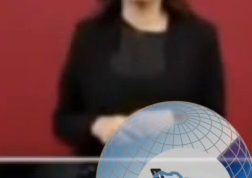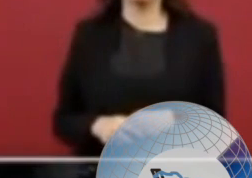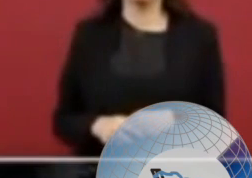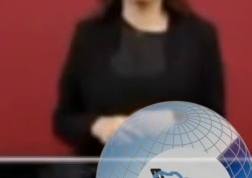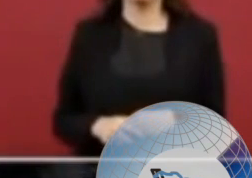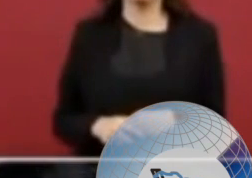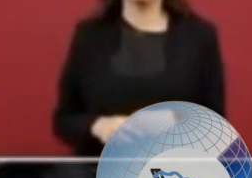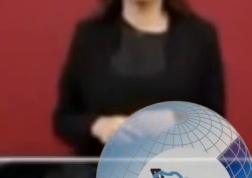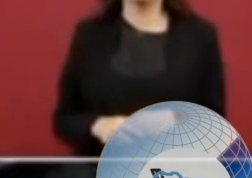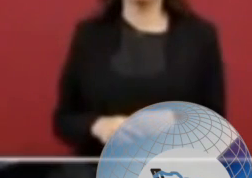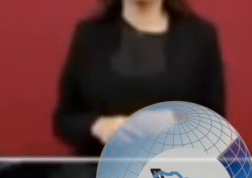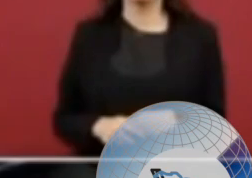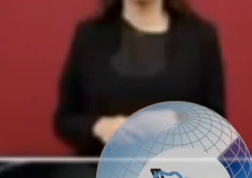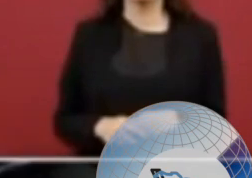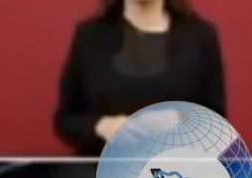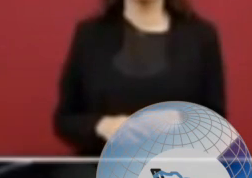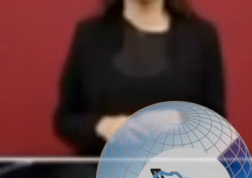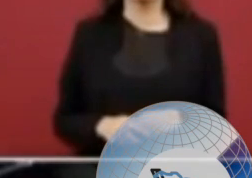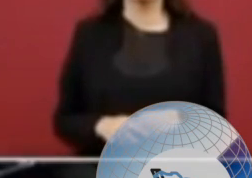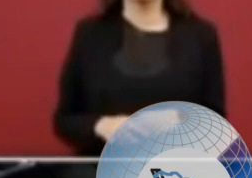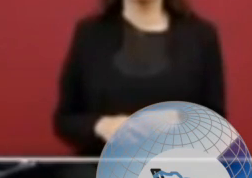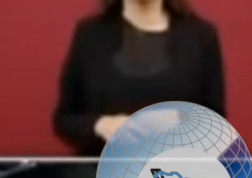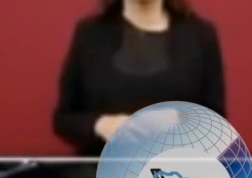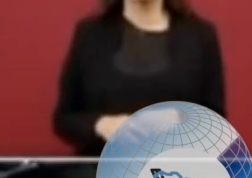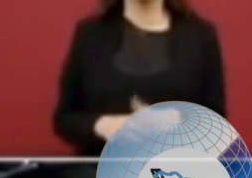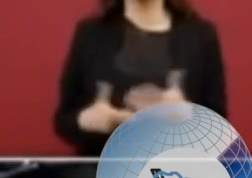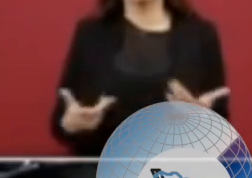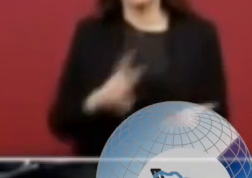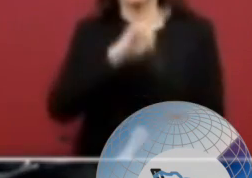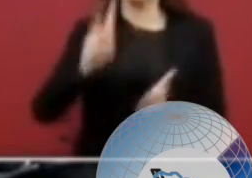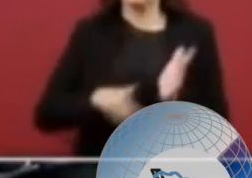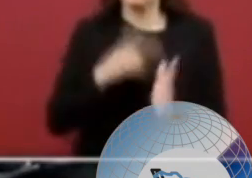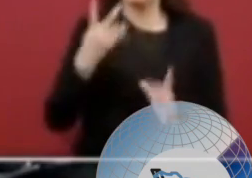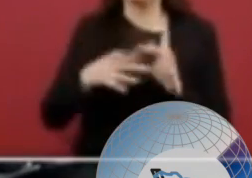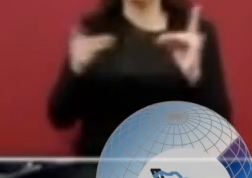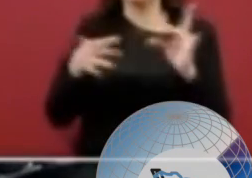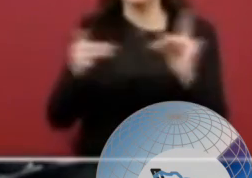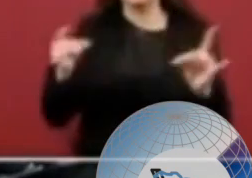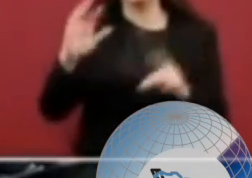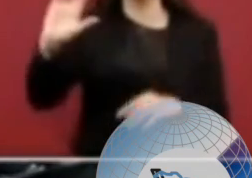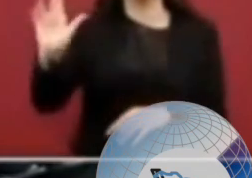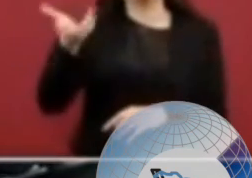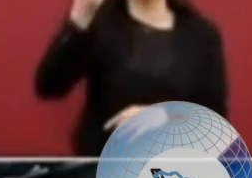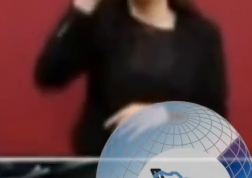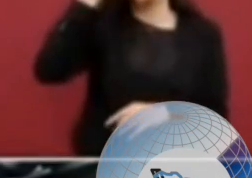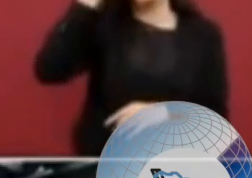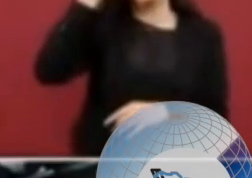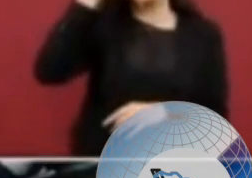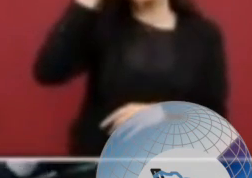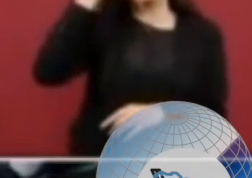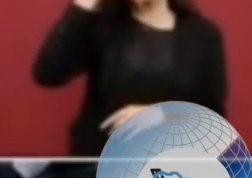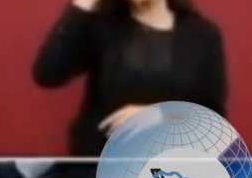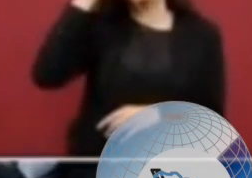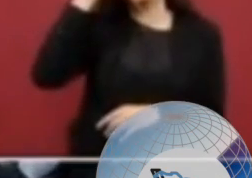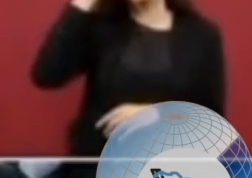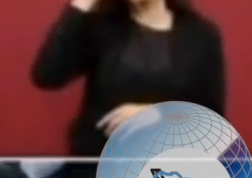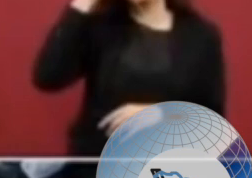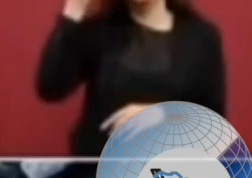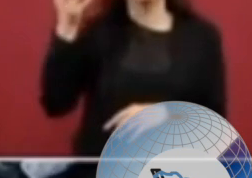Les explico o recordamos que se trata de resolver